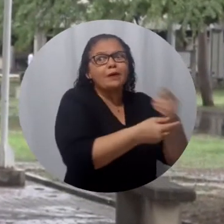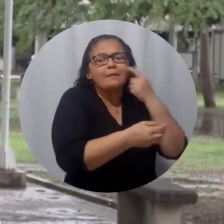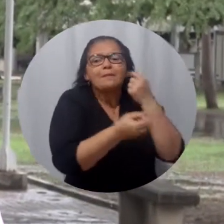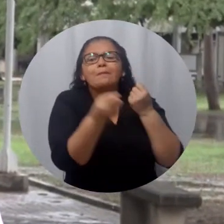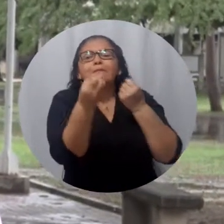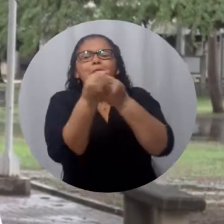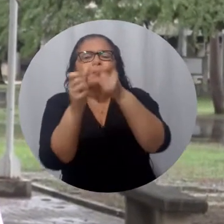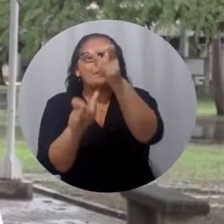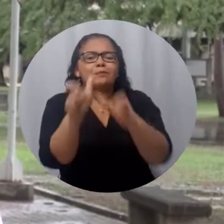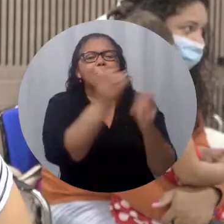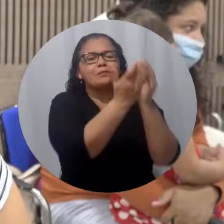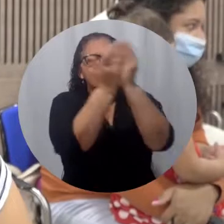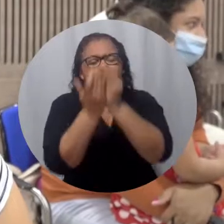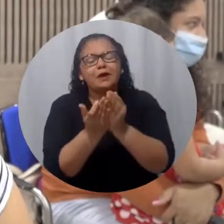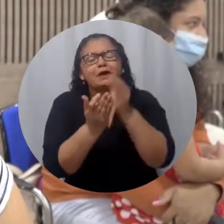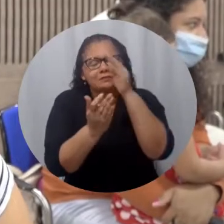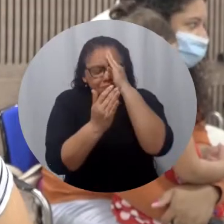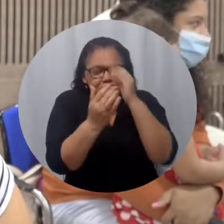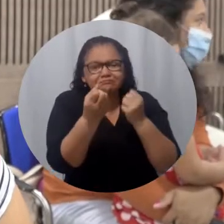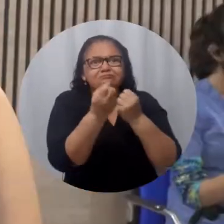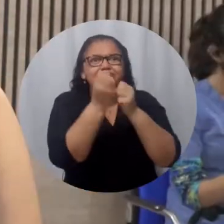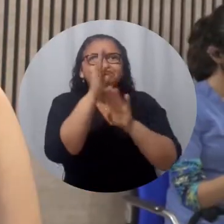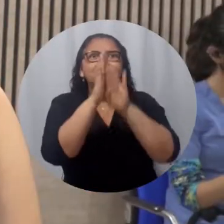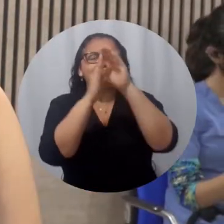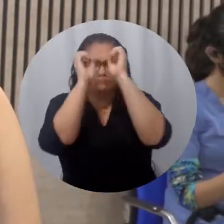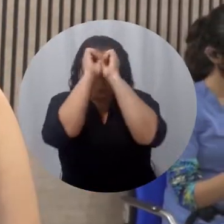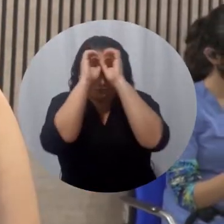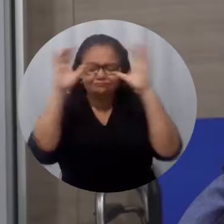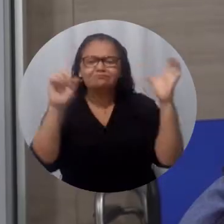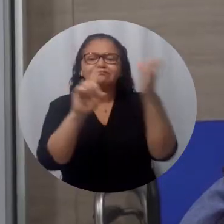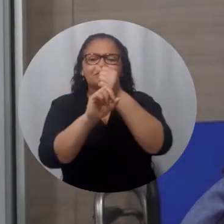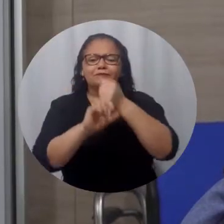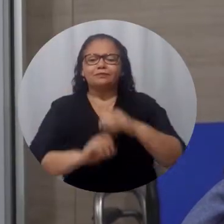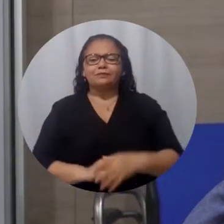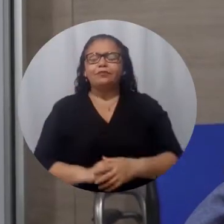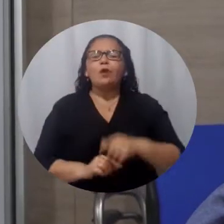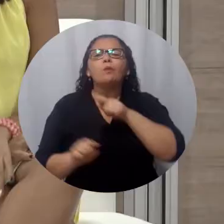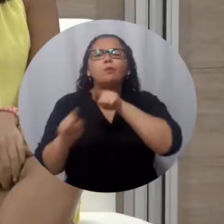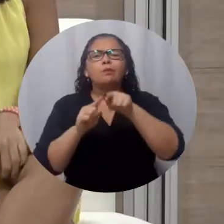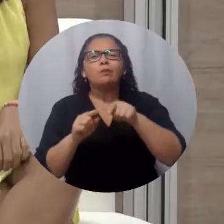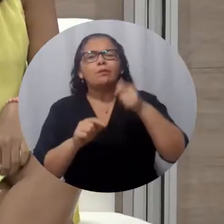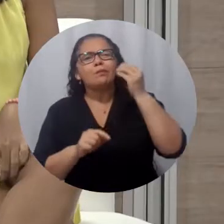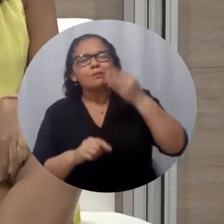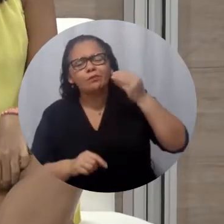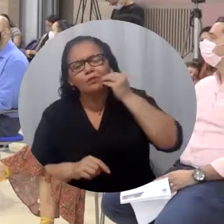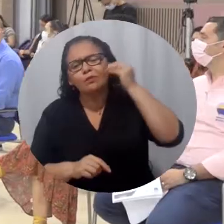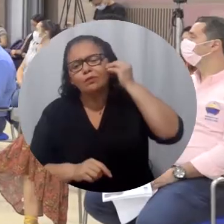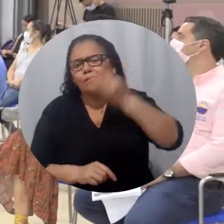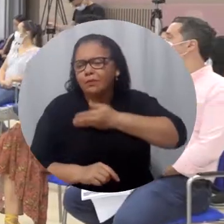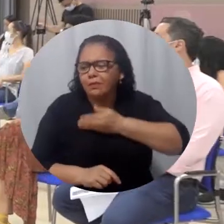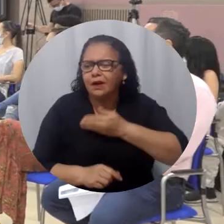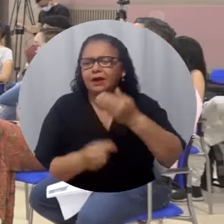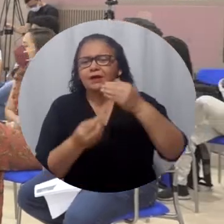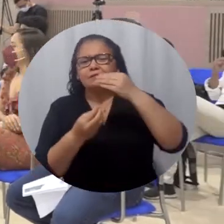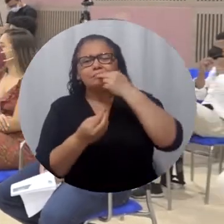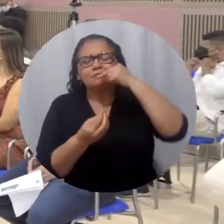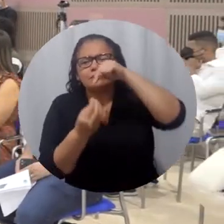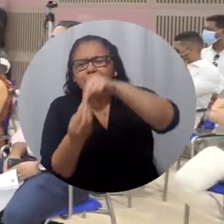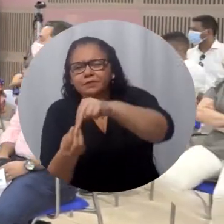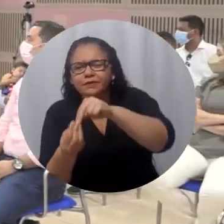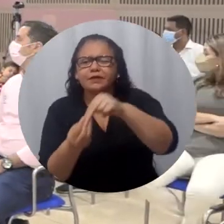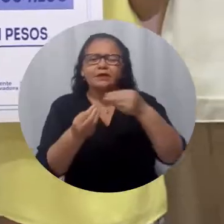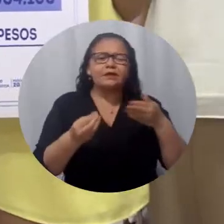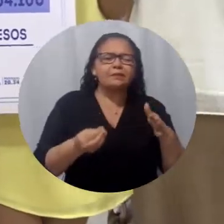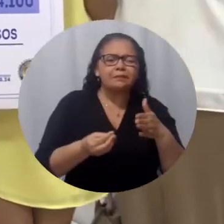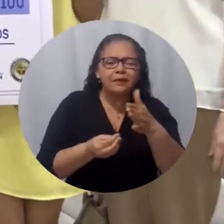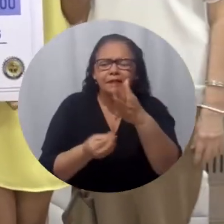Universidad del Magdalena puedan cumplir sus sueños. La iniciativa altruista beneficia a estudiantes madres cabeza de familia, desplazados, afrocolombianos, indígenas y